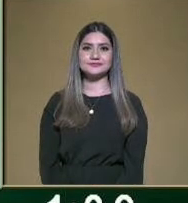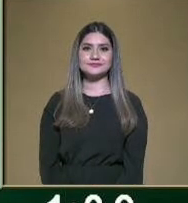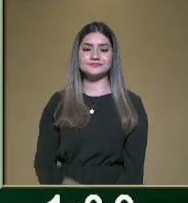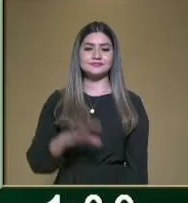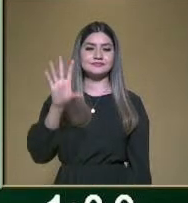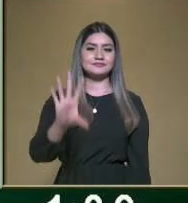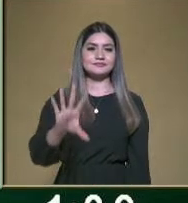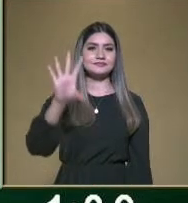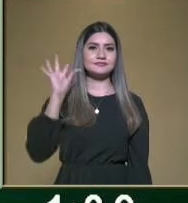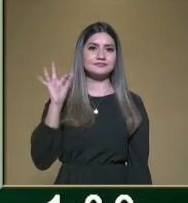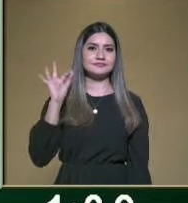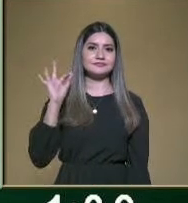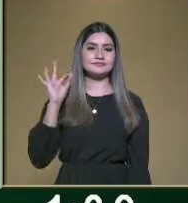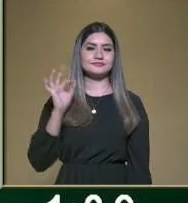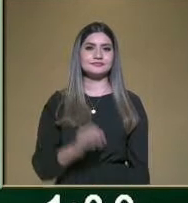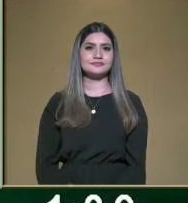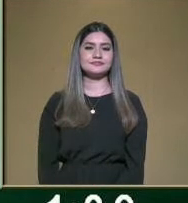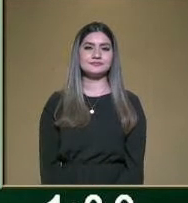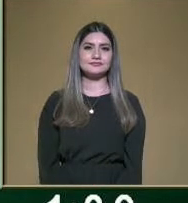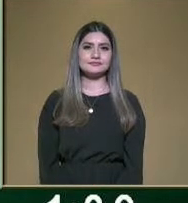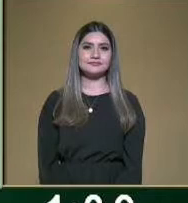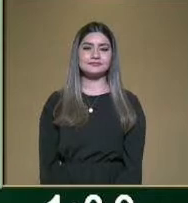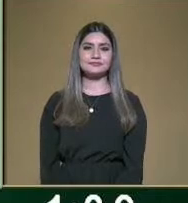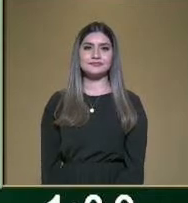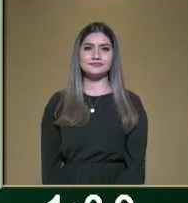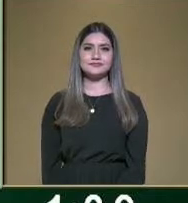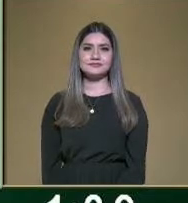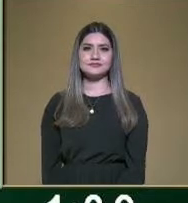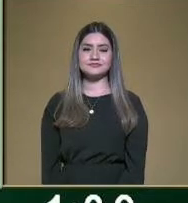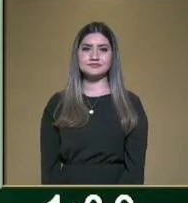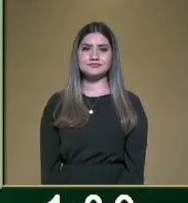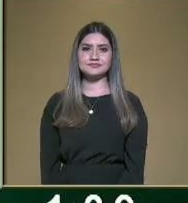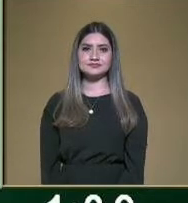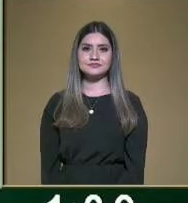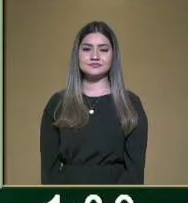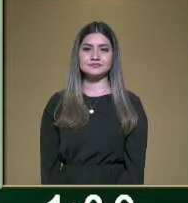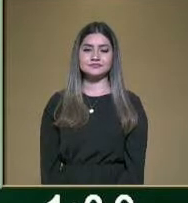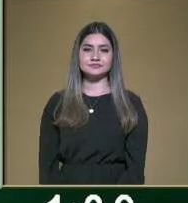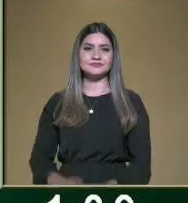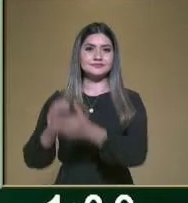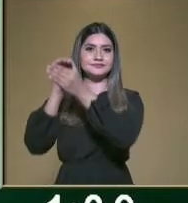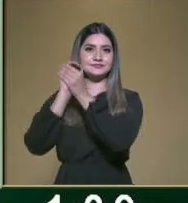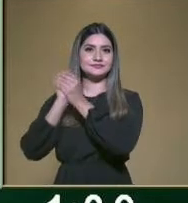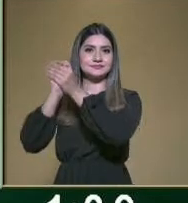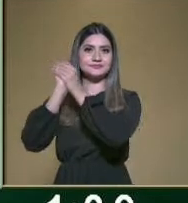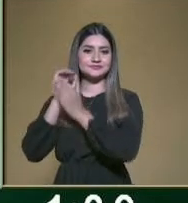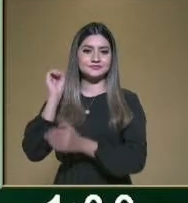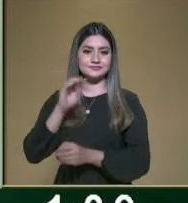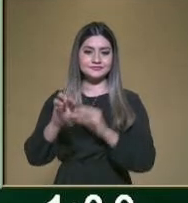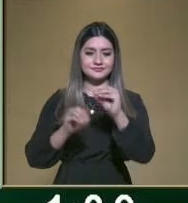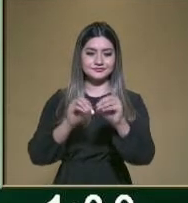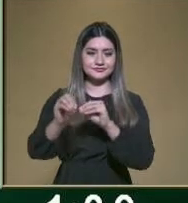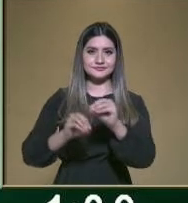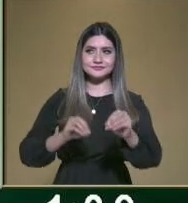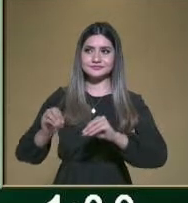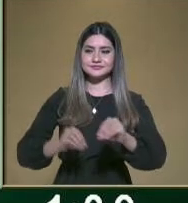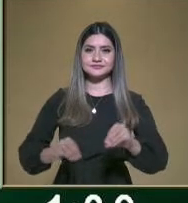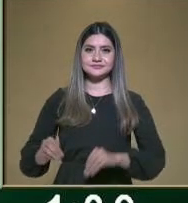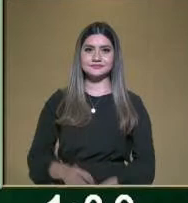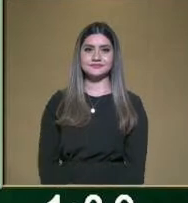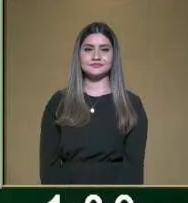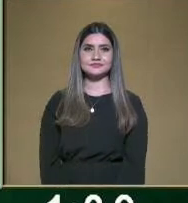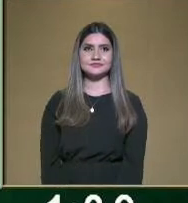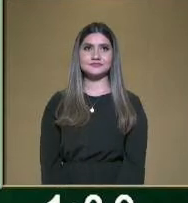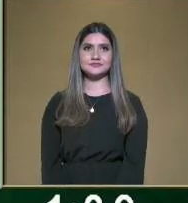me gustaría compartir, que es sobre la lotería de la... Chinantla. Este,